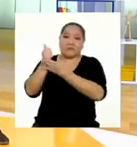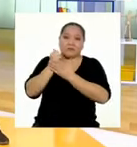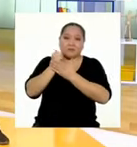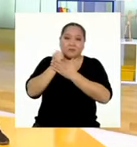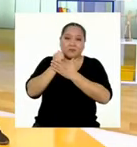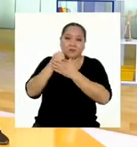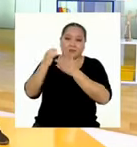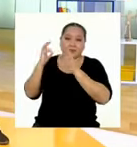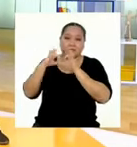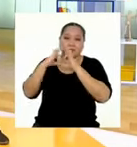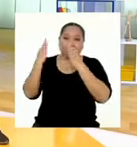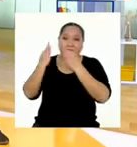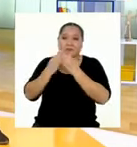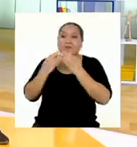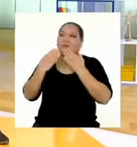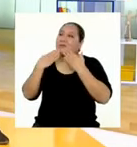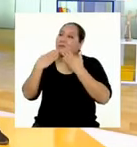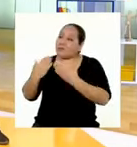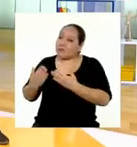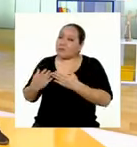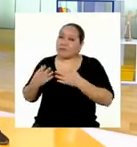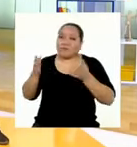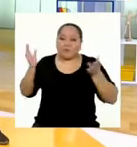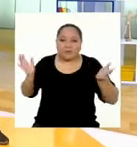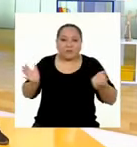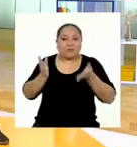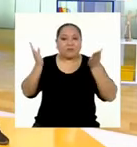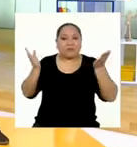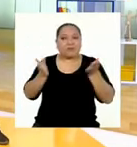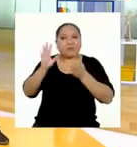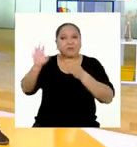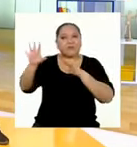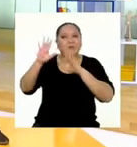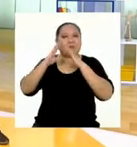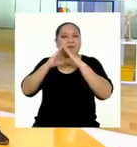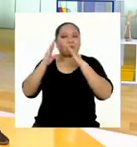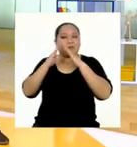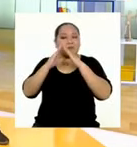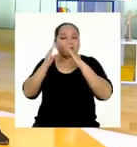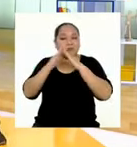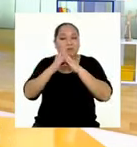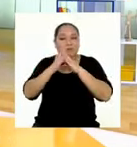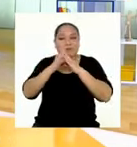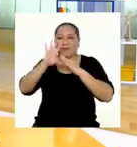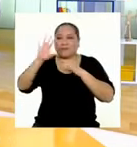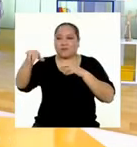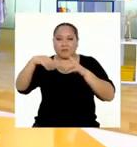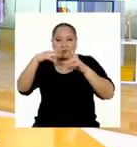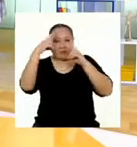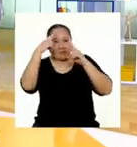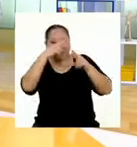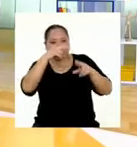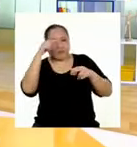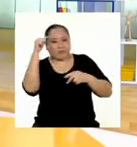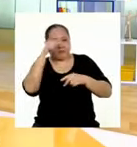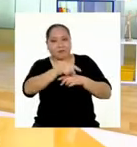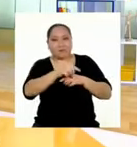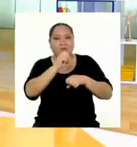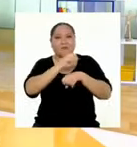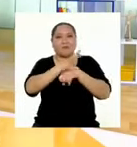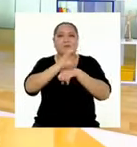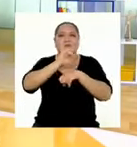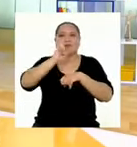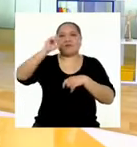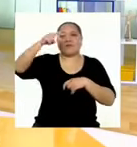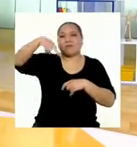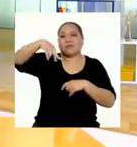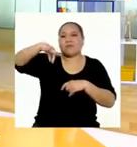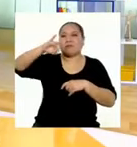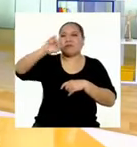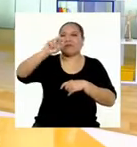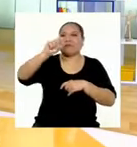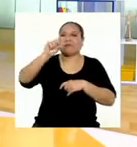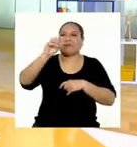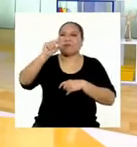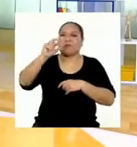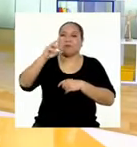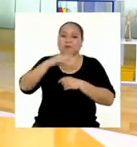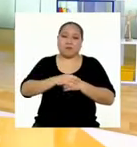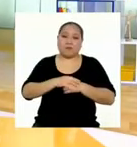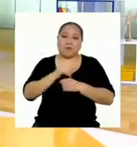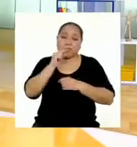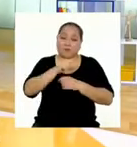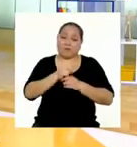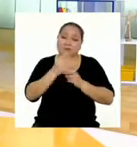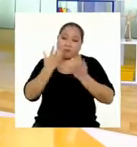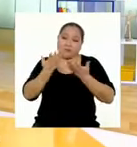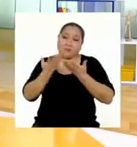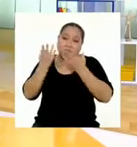agradezcanlo y motiven a todos en casa a cumplir con las recomendaciones de su infografía. Este tiempo de aislamiento ha hecho que valoremos mucho